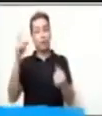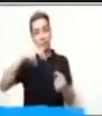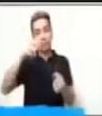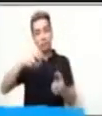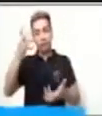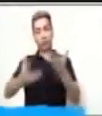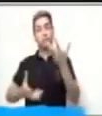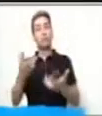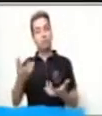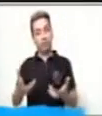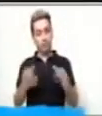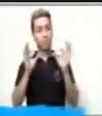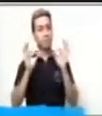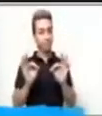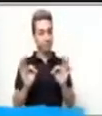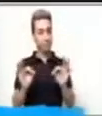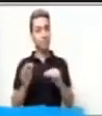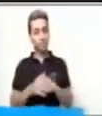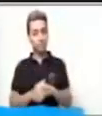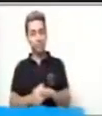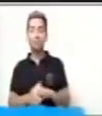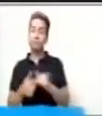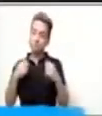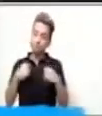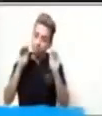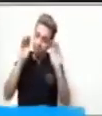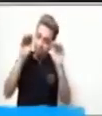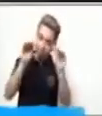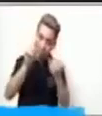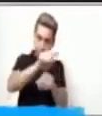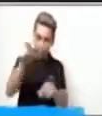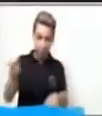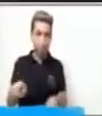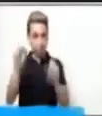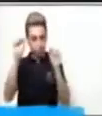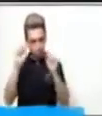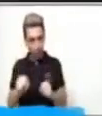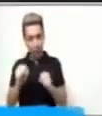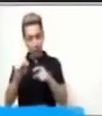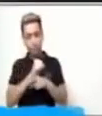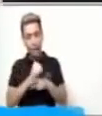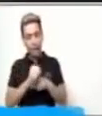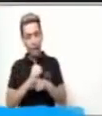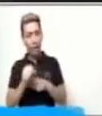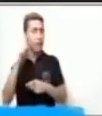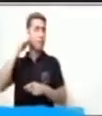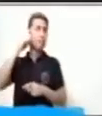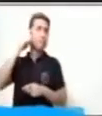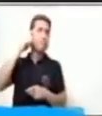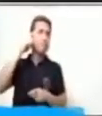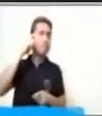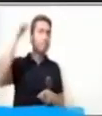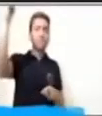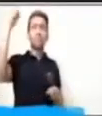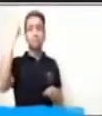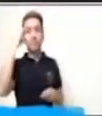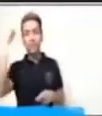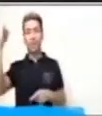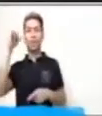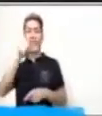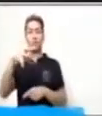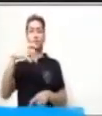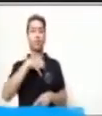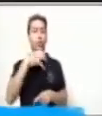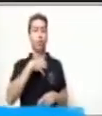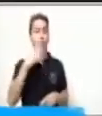Excelente. Ahora, te invito a que practiques a inventar tus propias adivinanzas